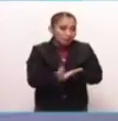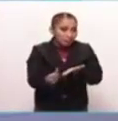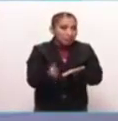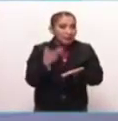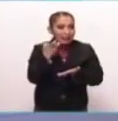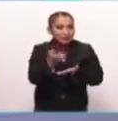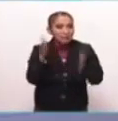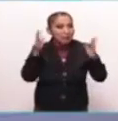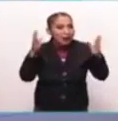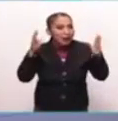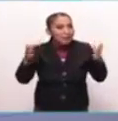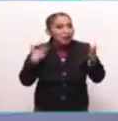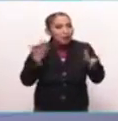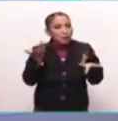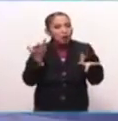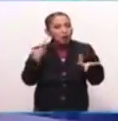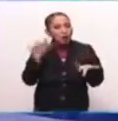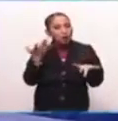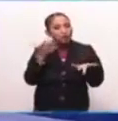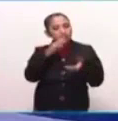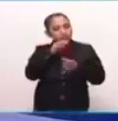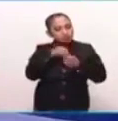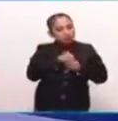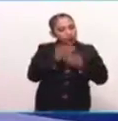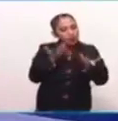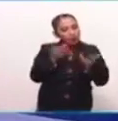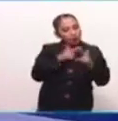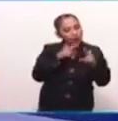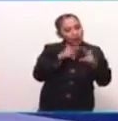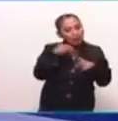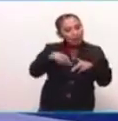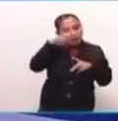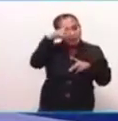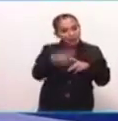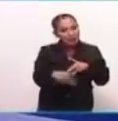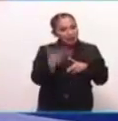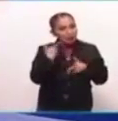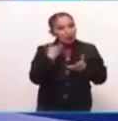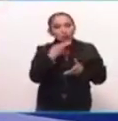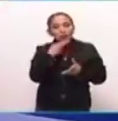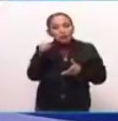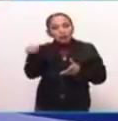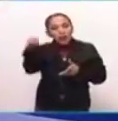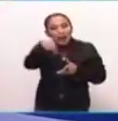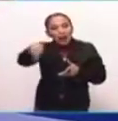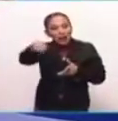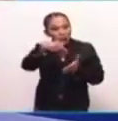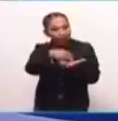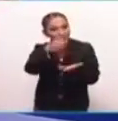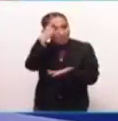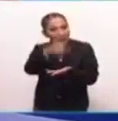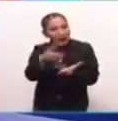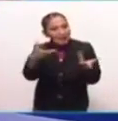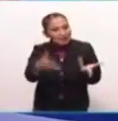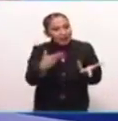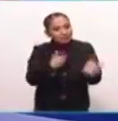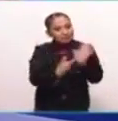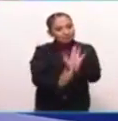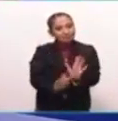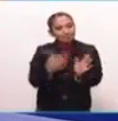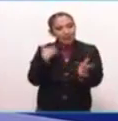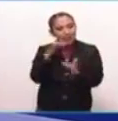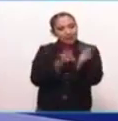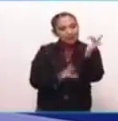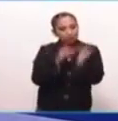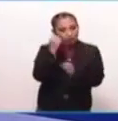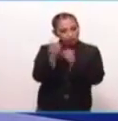con este maravilloso sincretismo que nos caracteriza en México, se utiliza para hacer ahí la escenificación de la Pasión